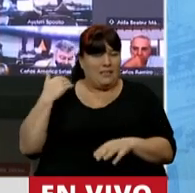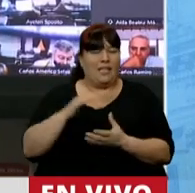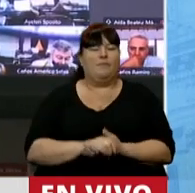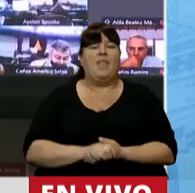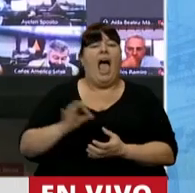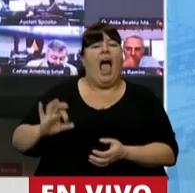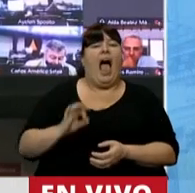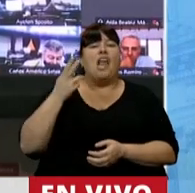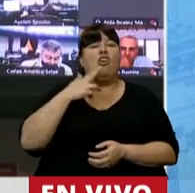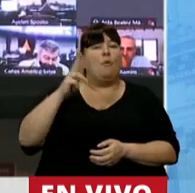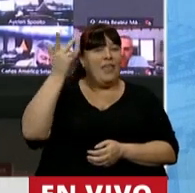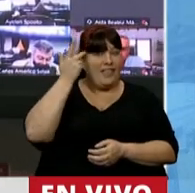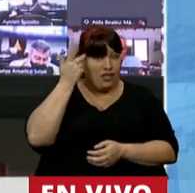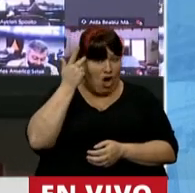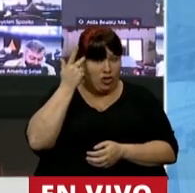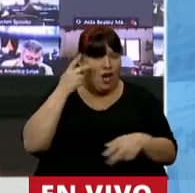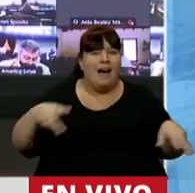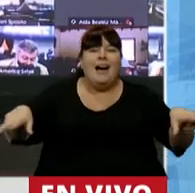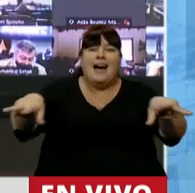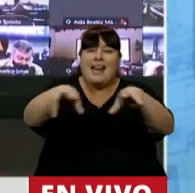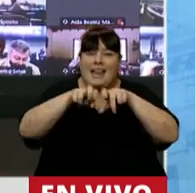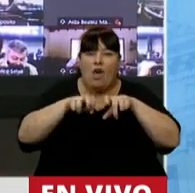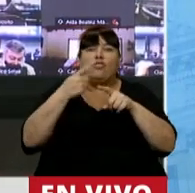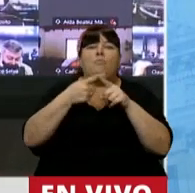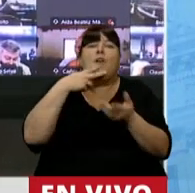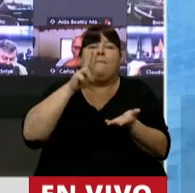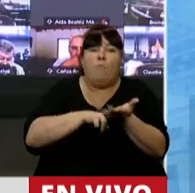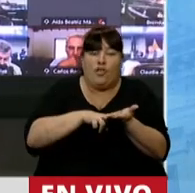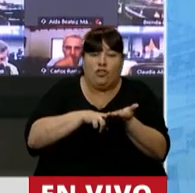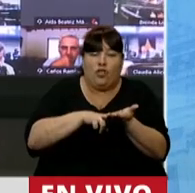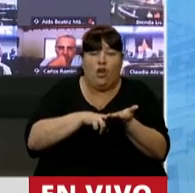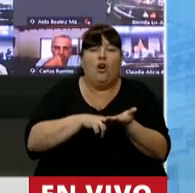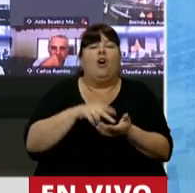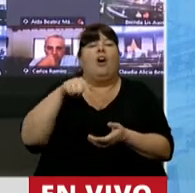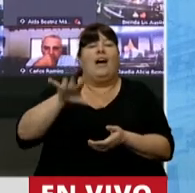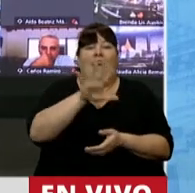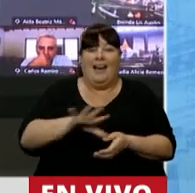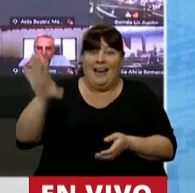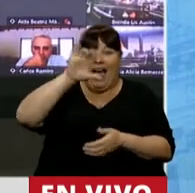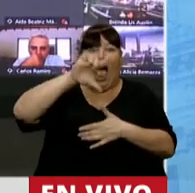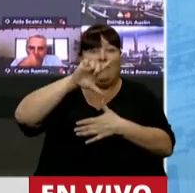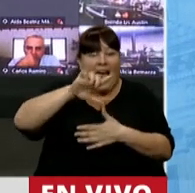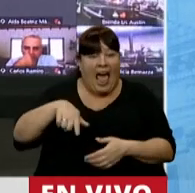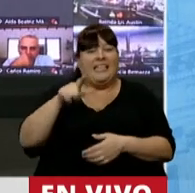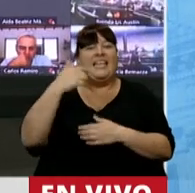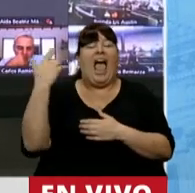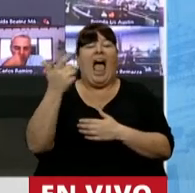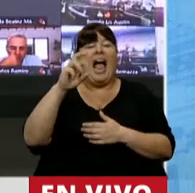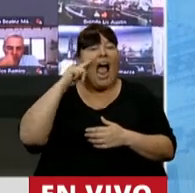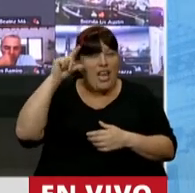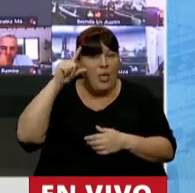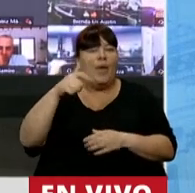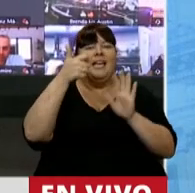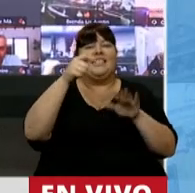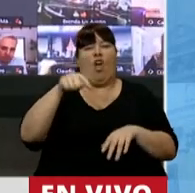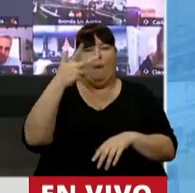En el año 2018, la recaudación de impuestos sobre la renta en la región de América Latina y el Caribe fue de 6